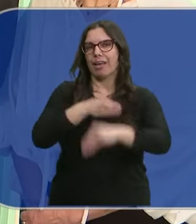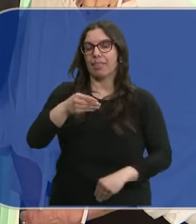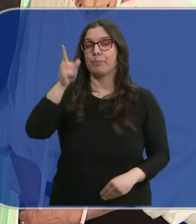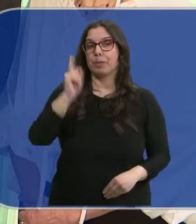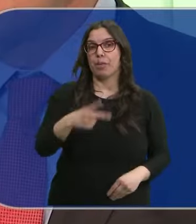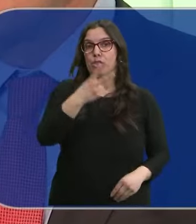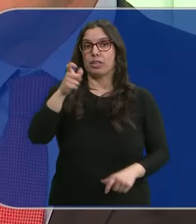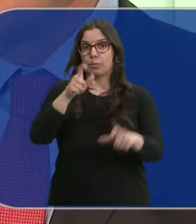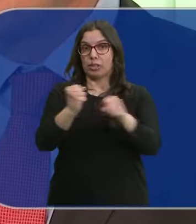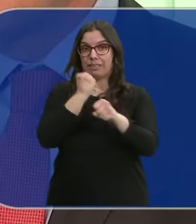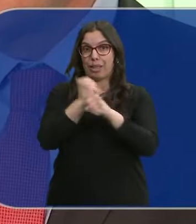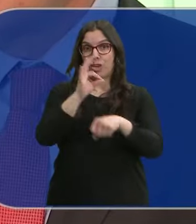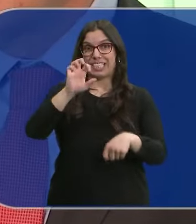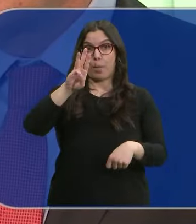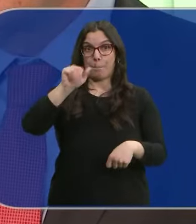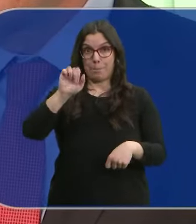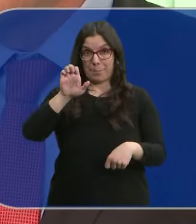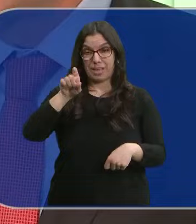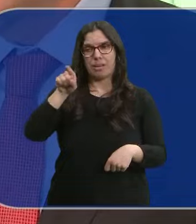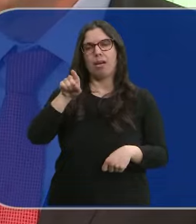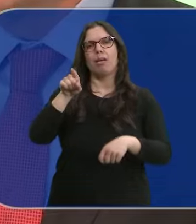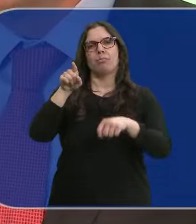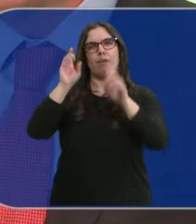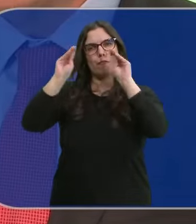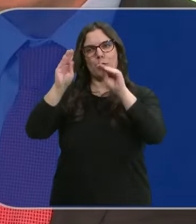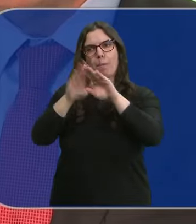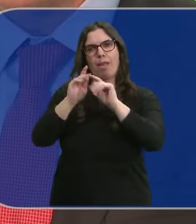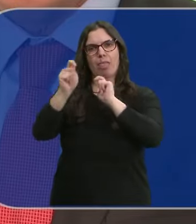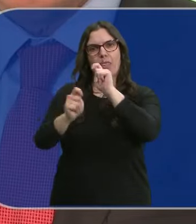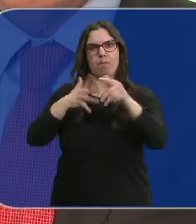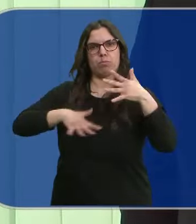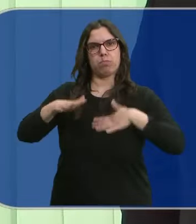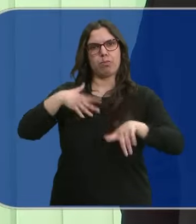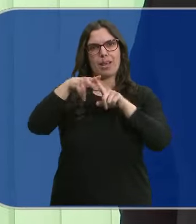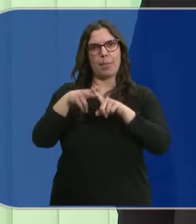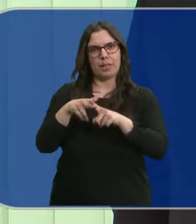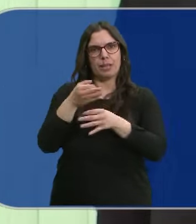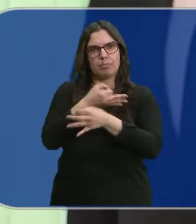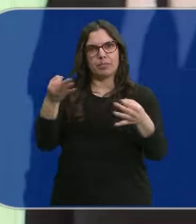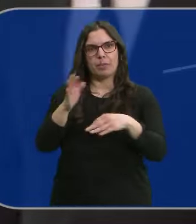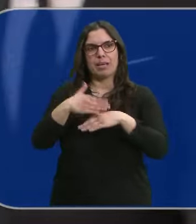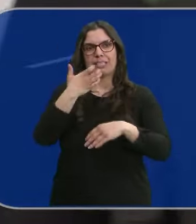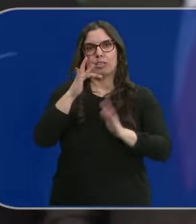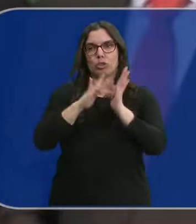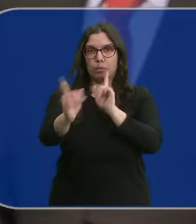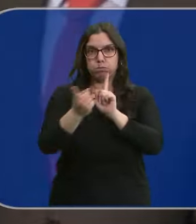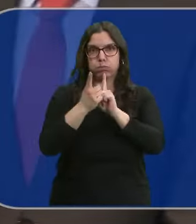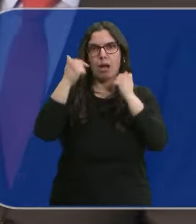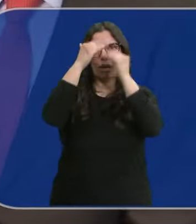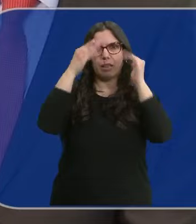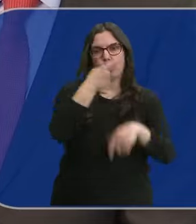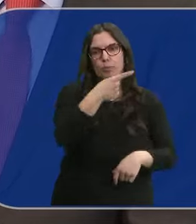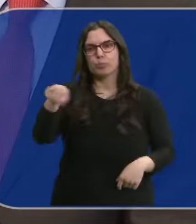formará a los 200 trabajadores del SEPE para darles las herramientas necesarias y que puedan atender a posibles víctimas y